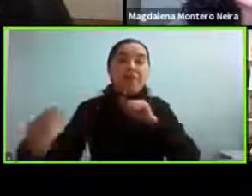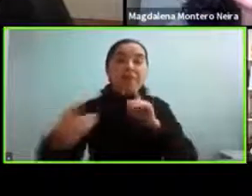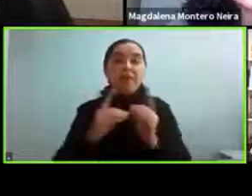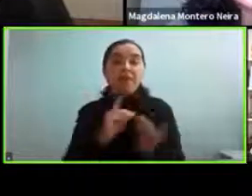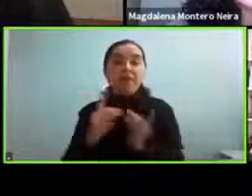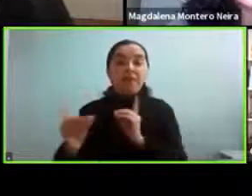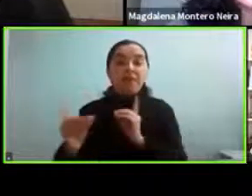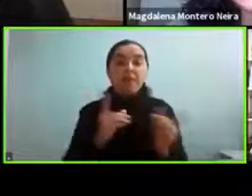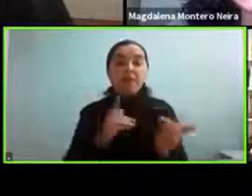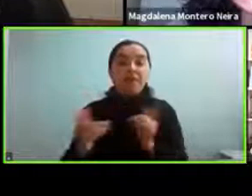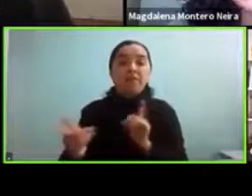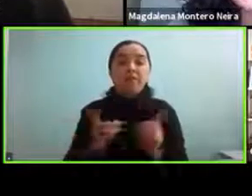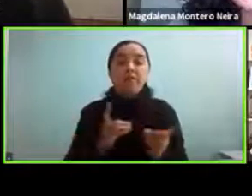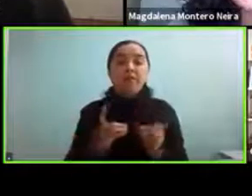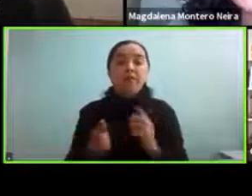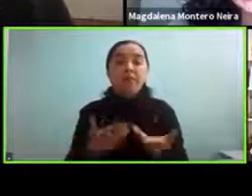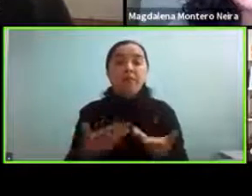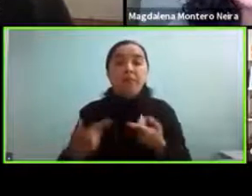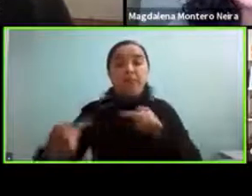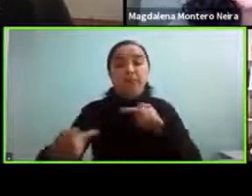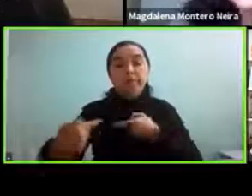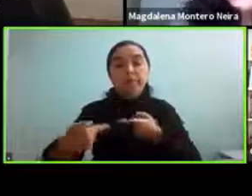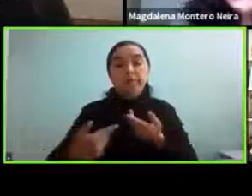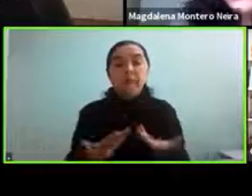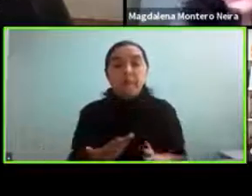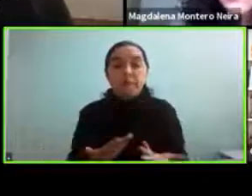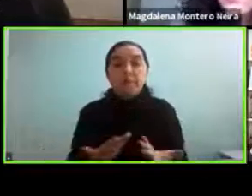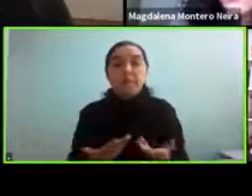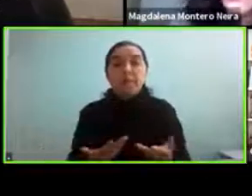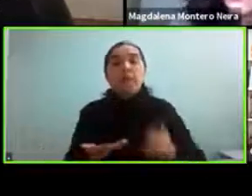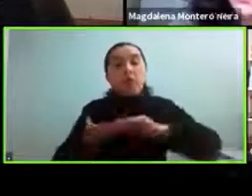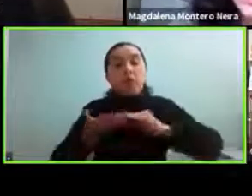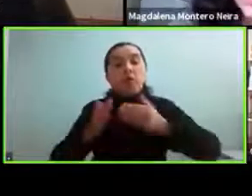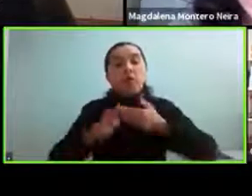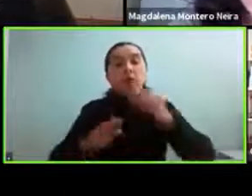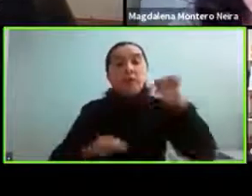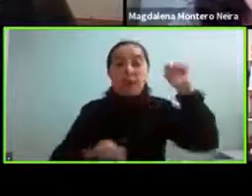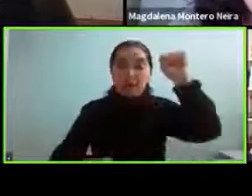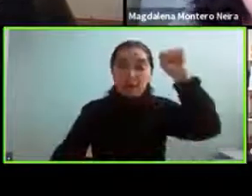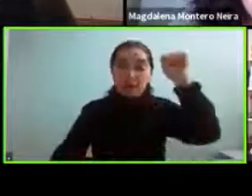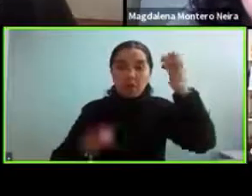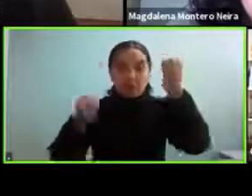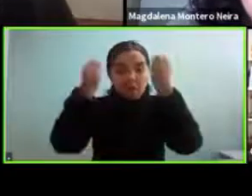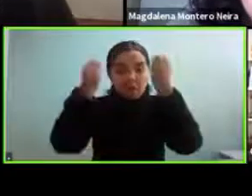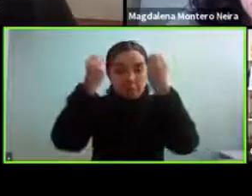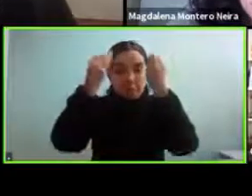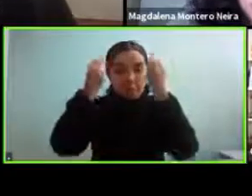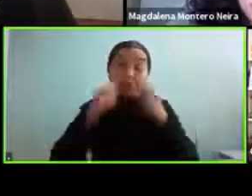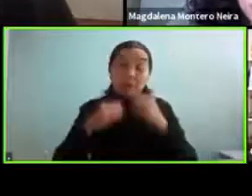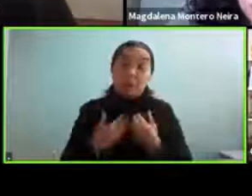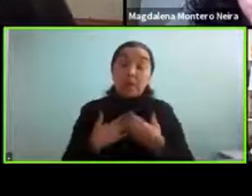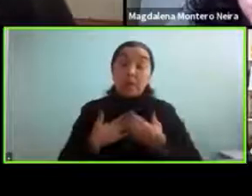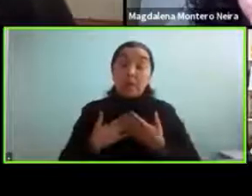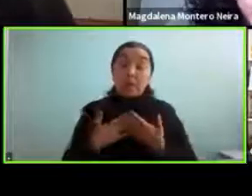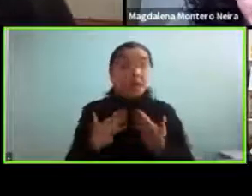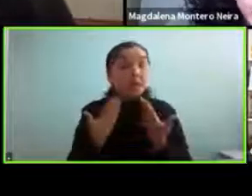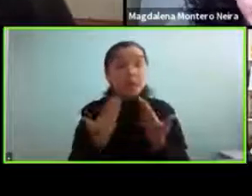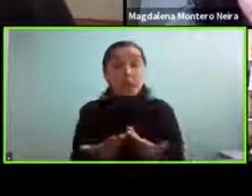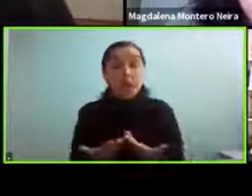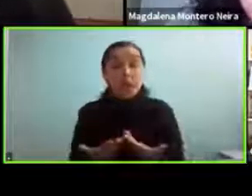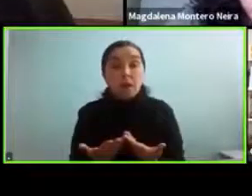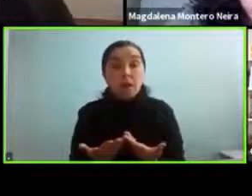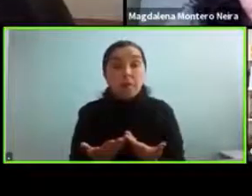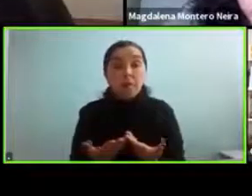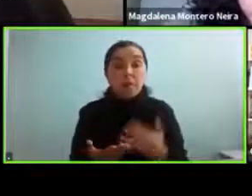aprender entonces creo que en ese sentido eso sería como para mí lo más